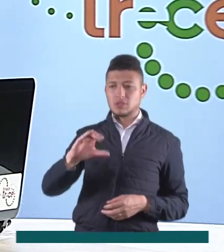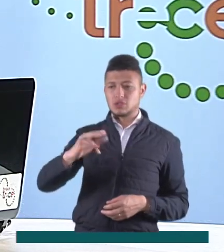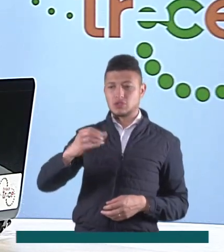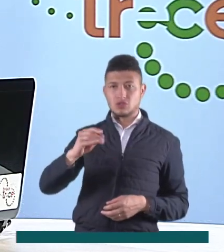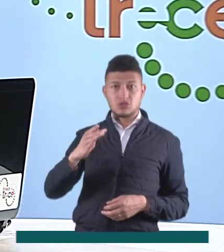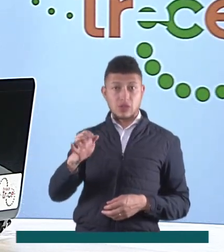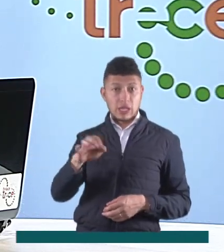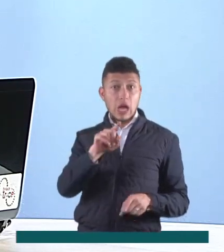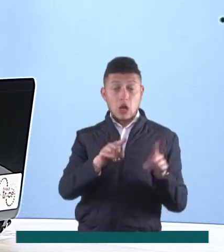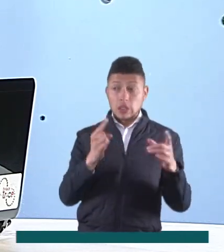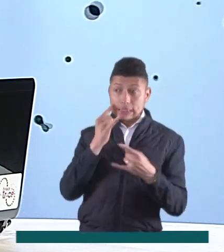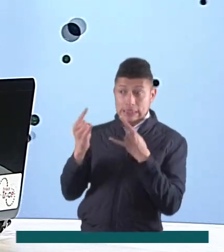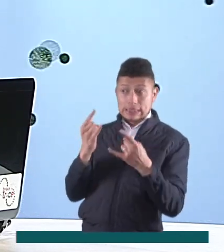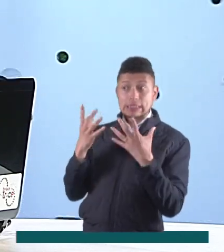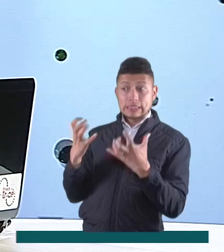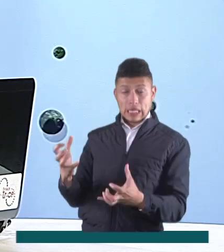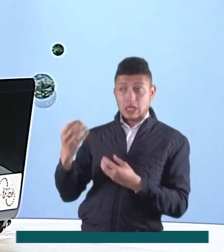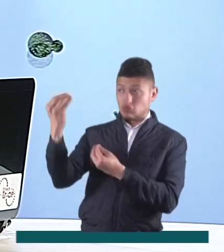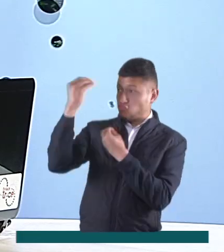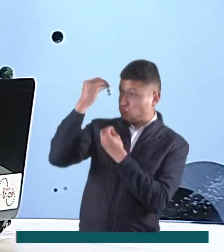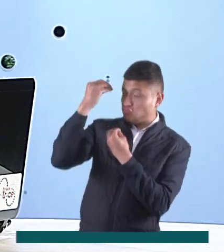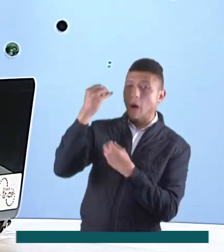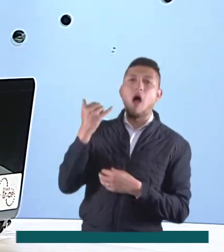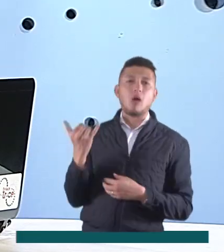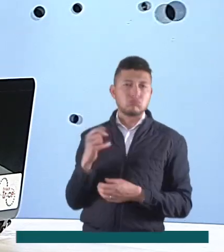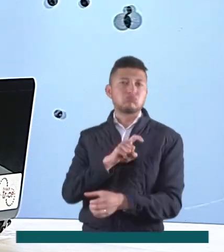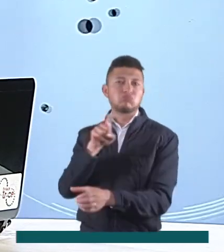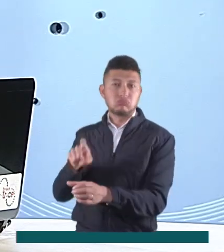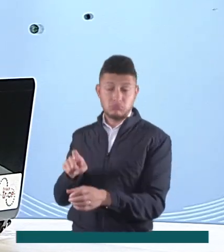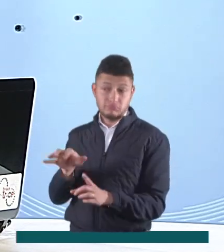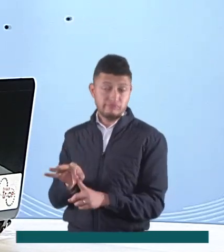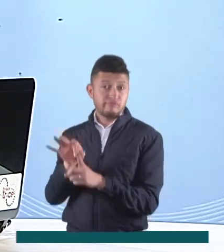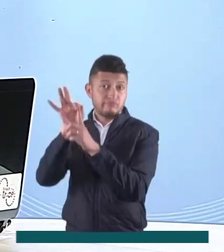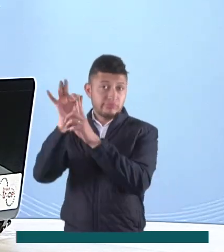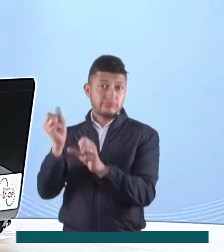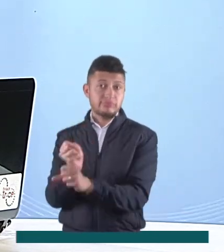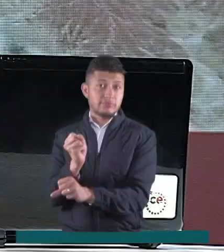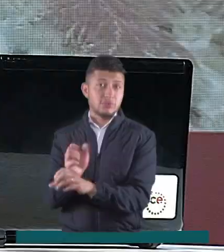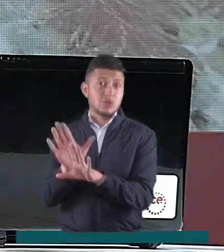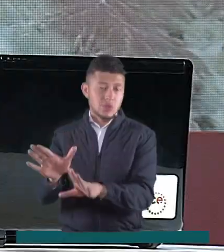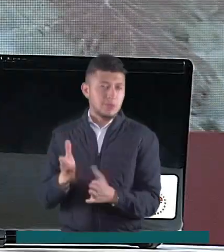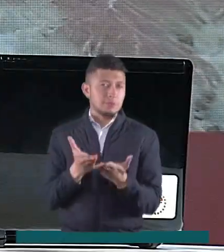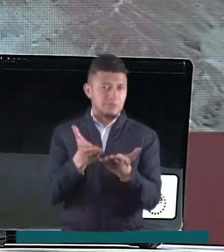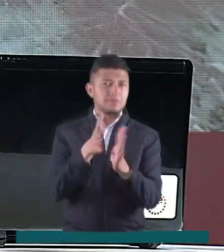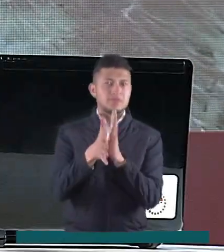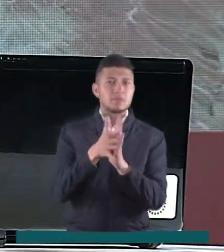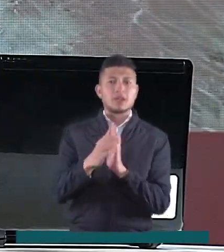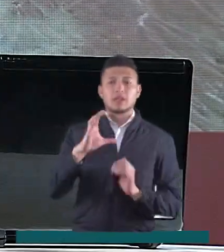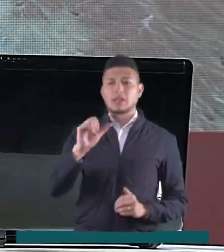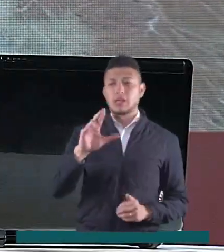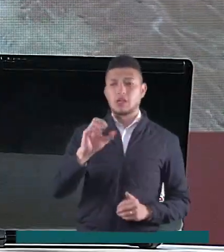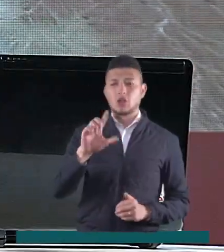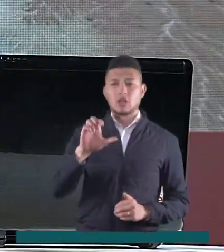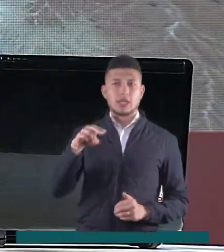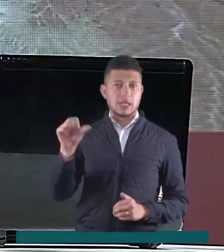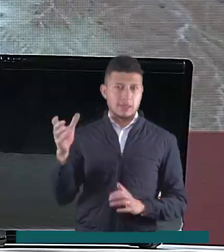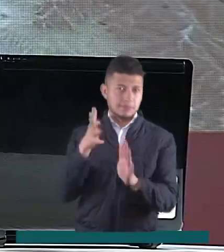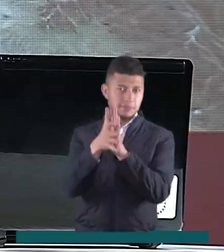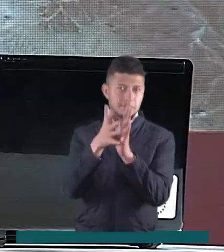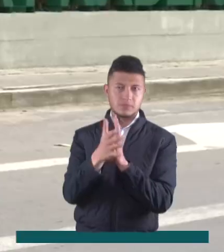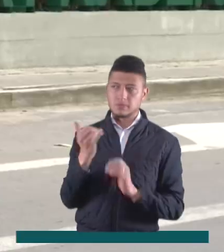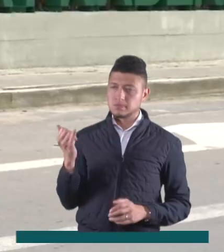para los interesados en ejercer este oficio considerado como uno de los más privilegiados. Carolina Escandón nos cuenta cómo avanza.